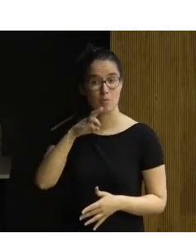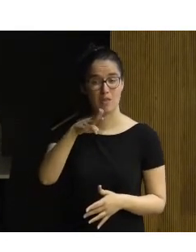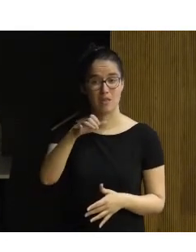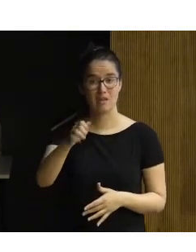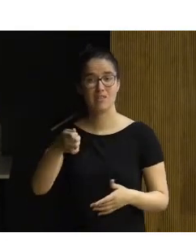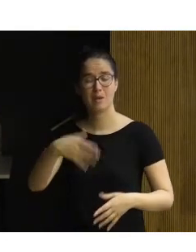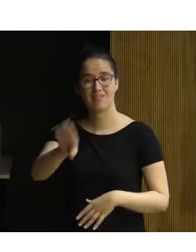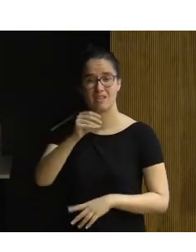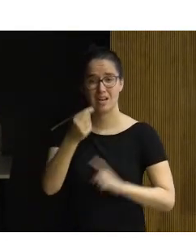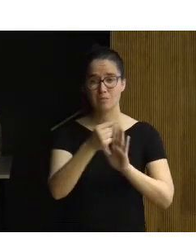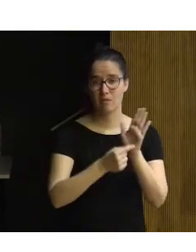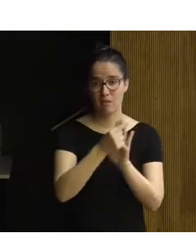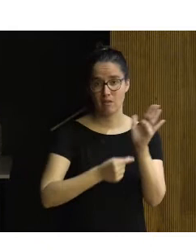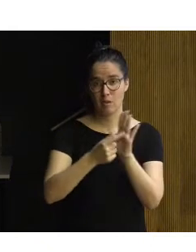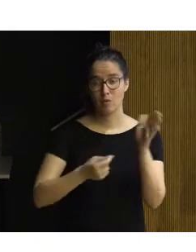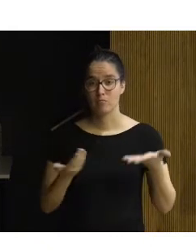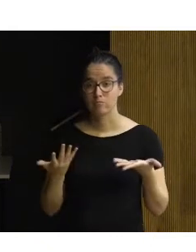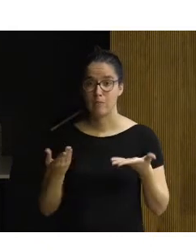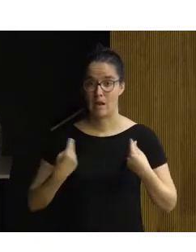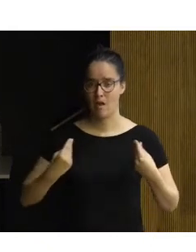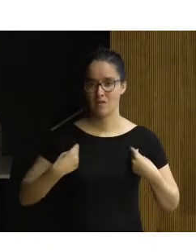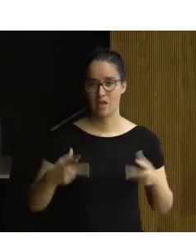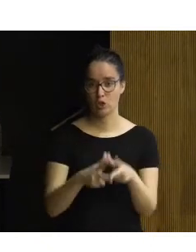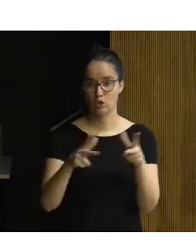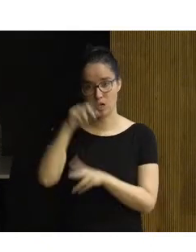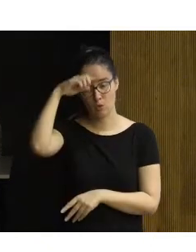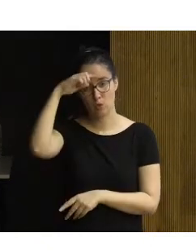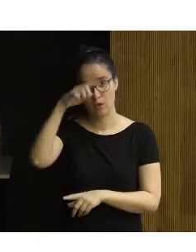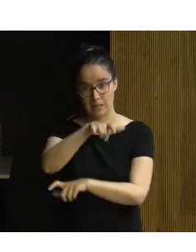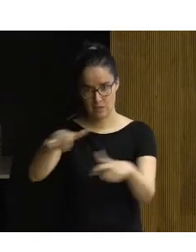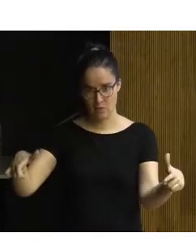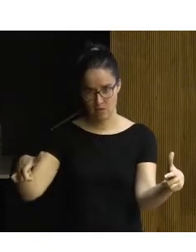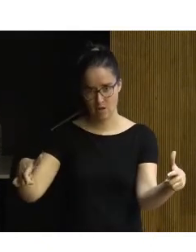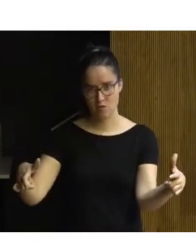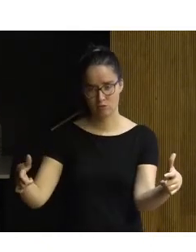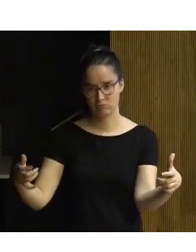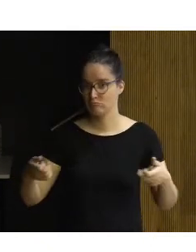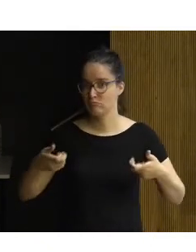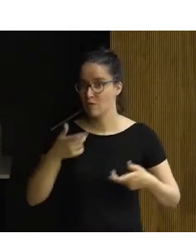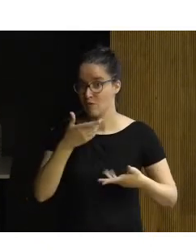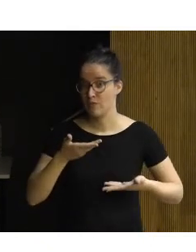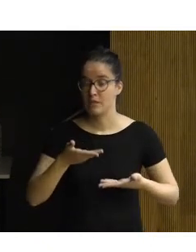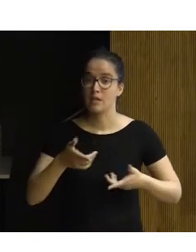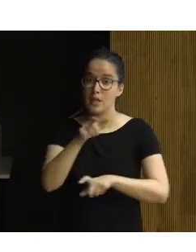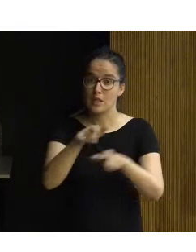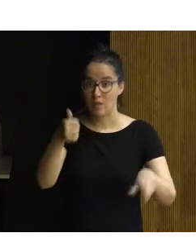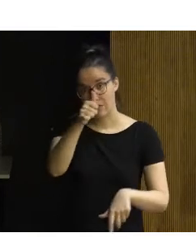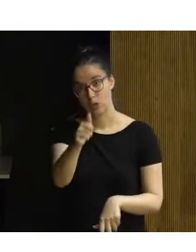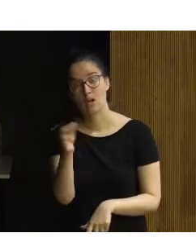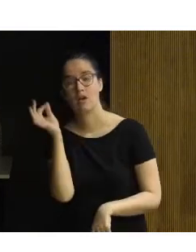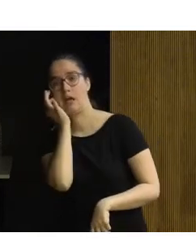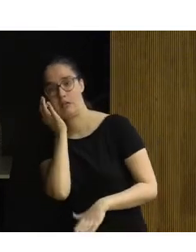comprender aquellas medidas que hagan posible su incorporación a la vida social y cultural de los ciudadanos y ciudadanas, añadiría yo.